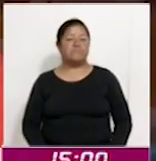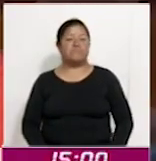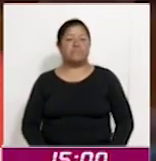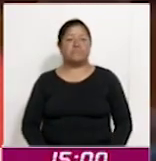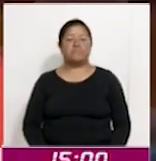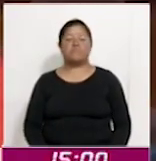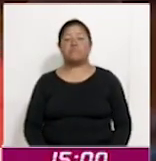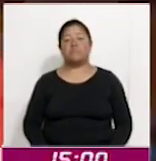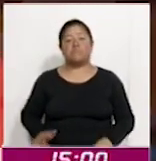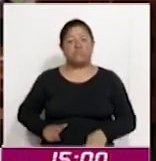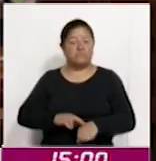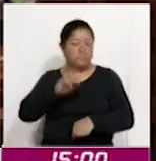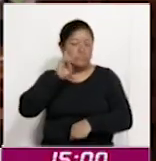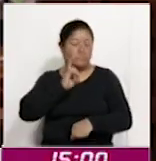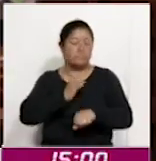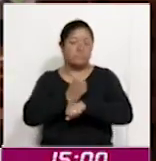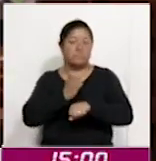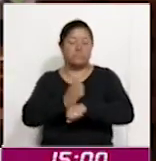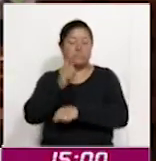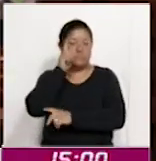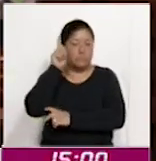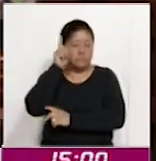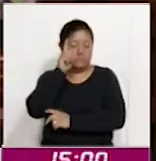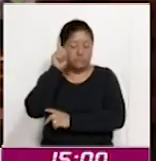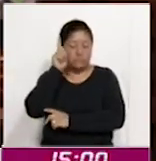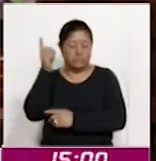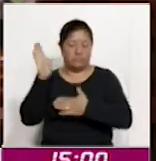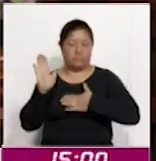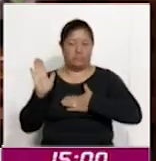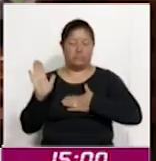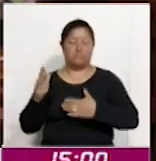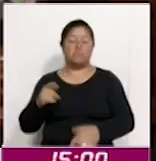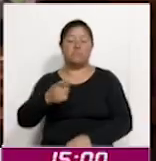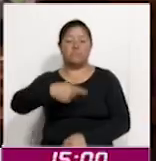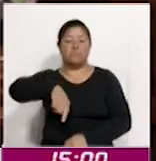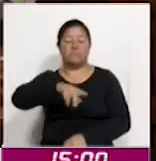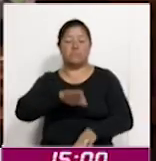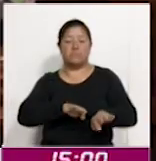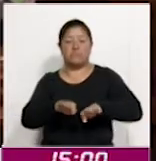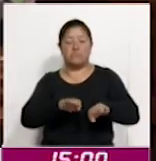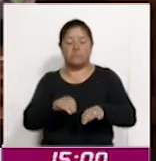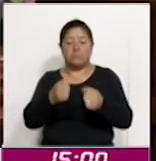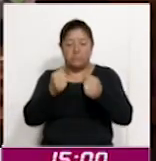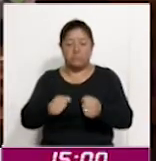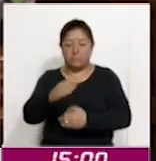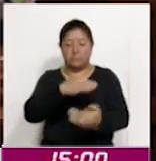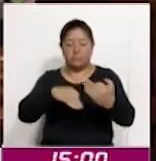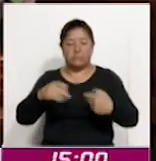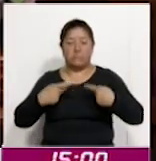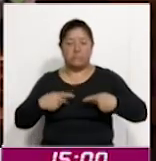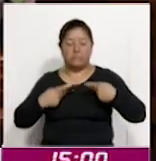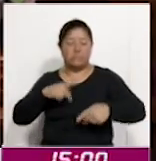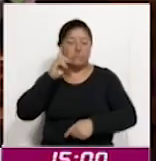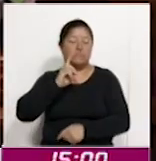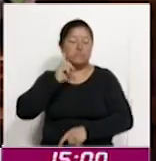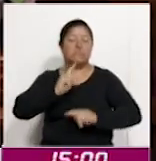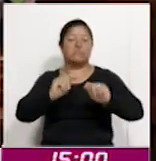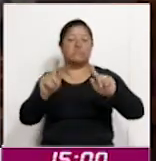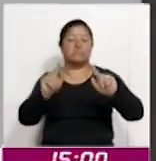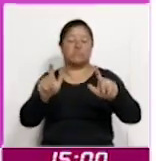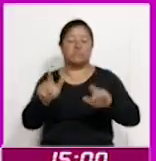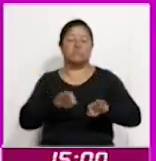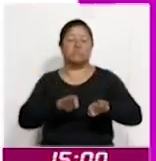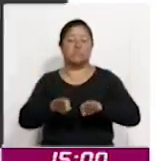Refrenda la gobernadora del estado, Lorena Cuellar Cisneros, su compromiso de trabajar para garantizar el bienestar de las mujeres tlaxcaltecas.